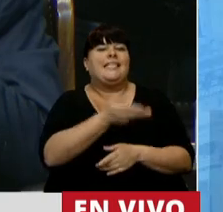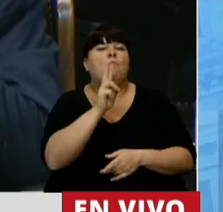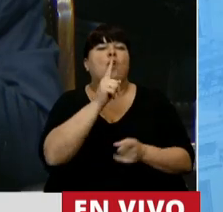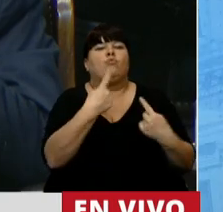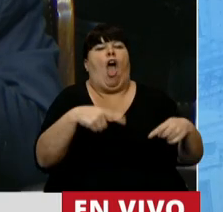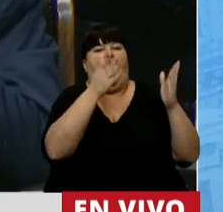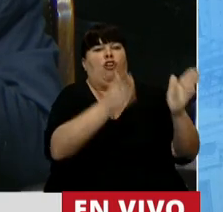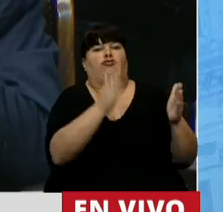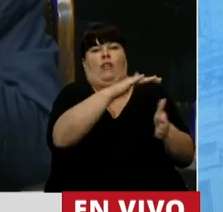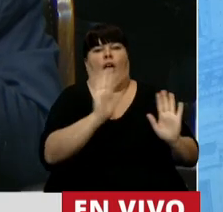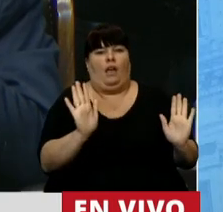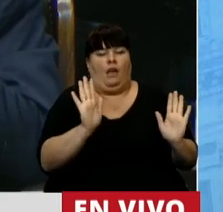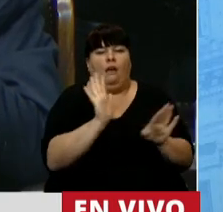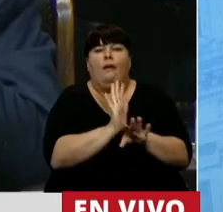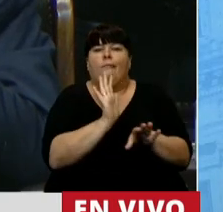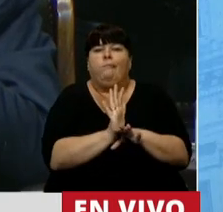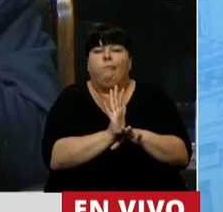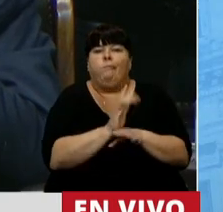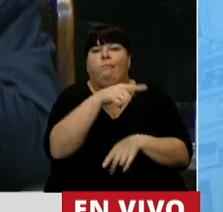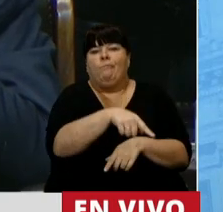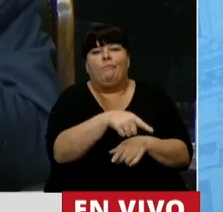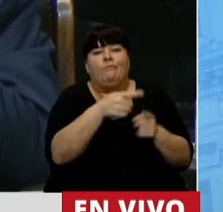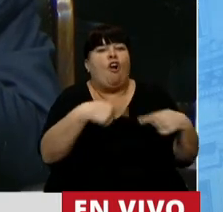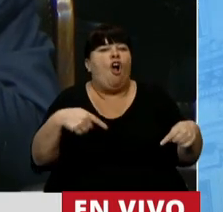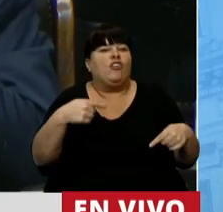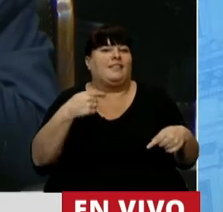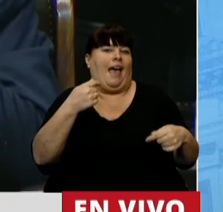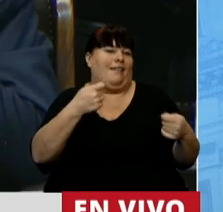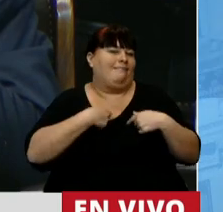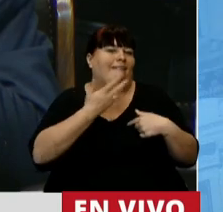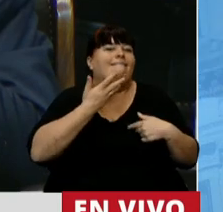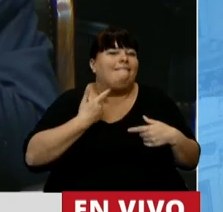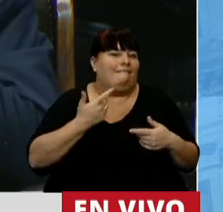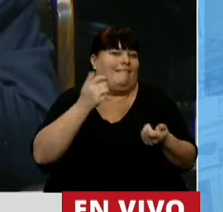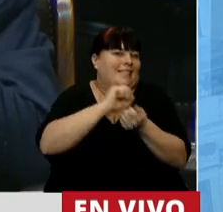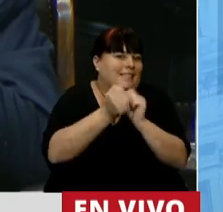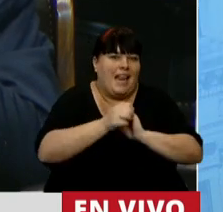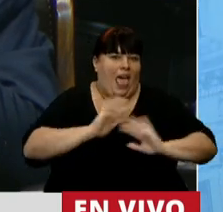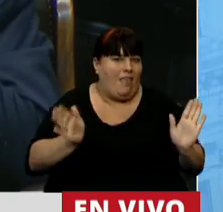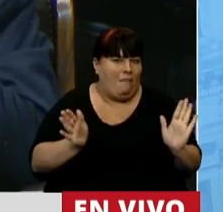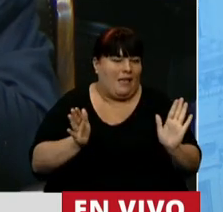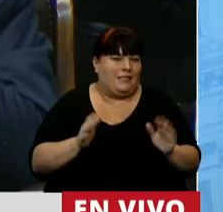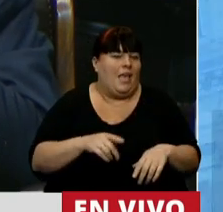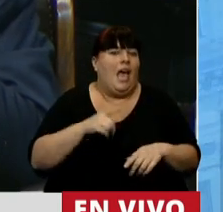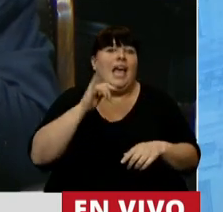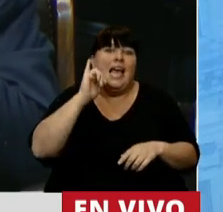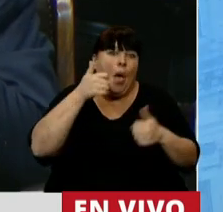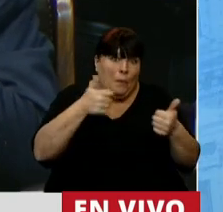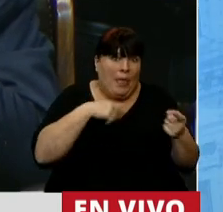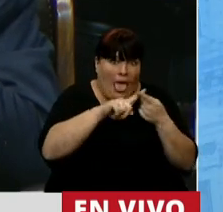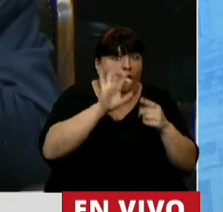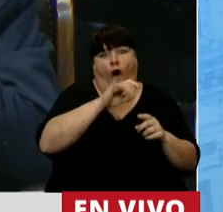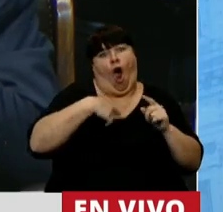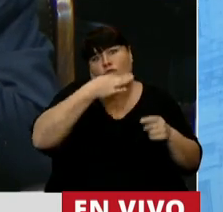a las mujeres, convirtiéndolas en el objeto de sus apetitos sexuales, por las buenas o por las